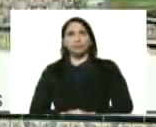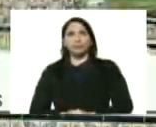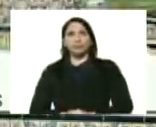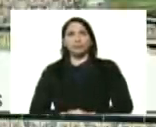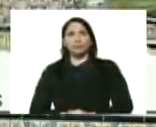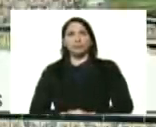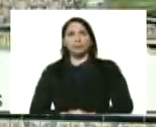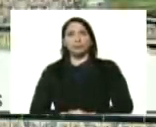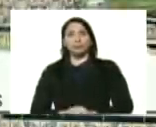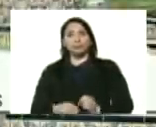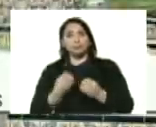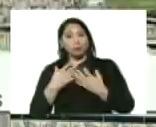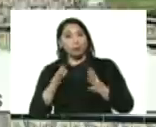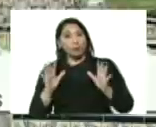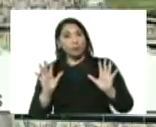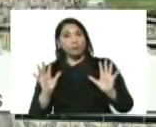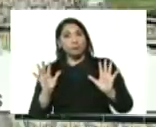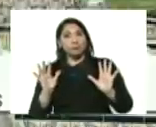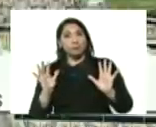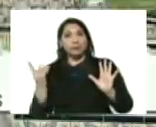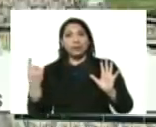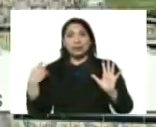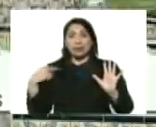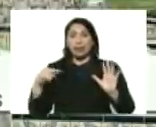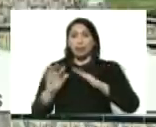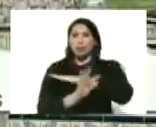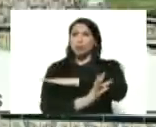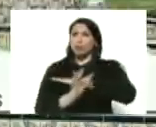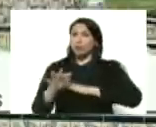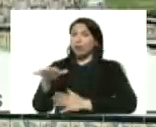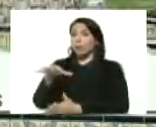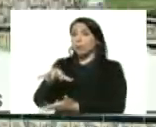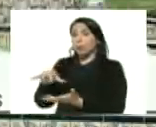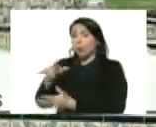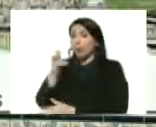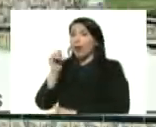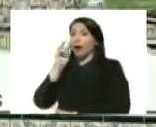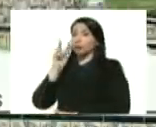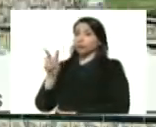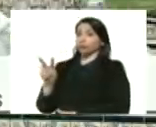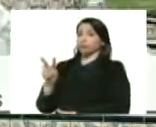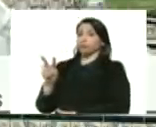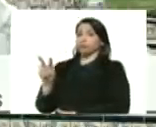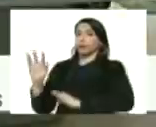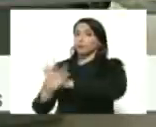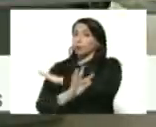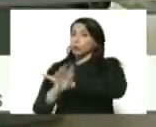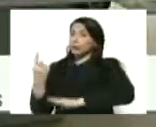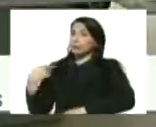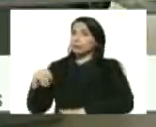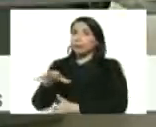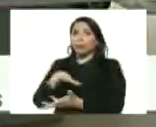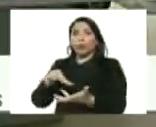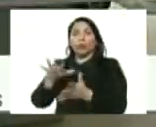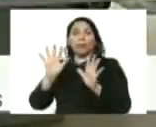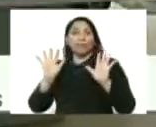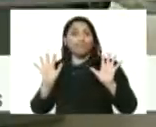dado que, bueno, tenemos en la frontera un problema, en la frontera tenemos un problema,